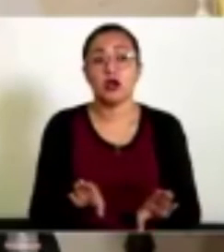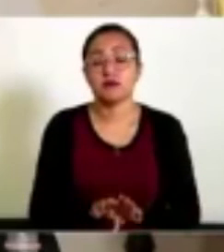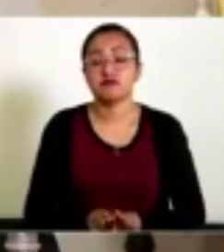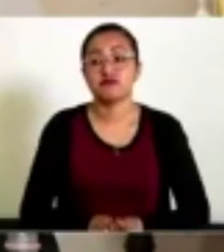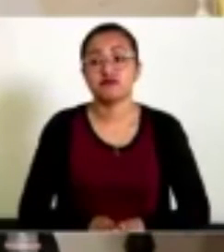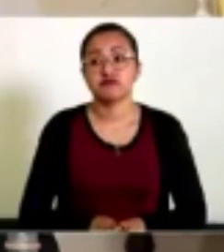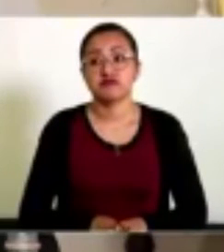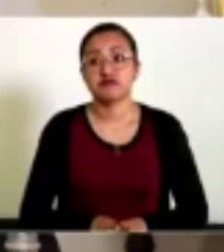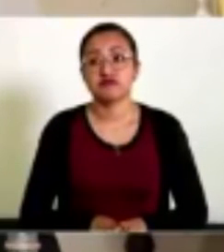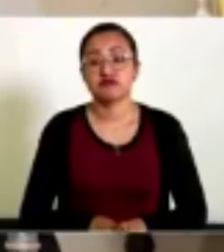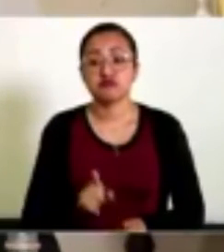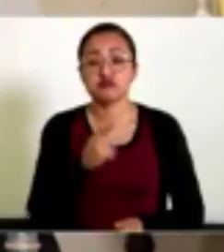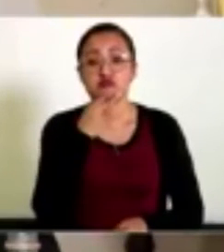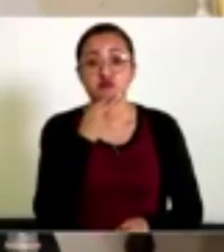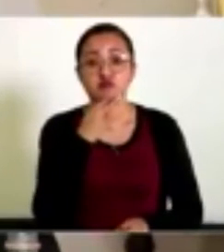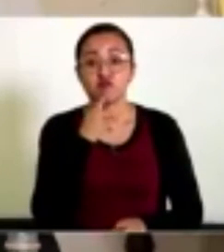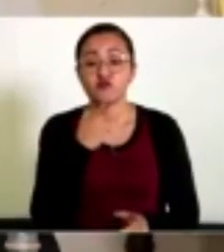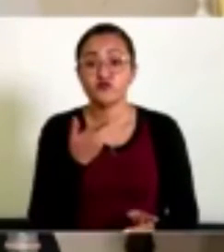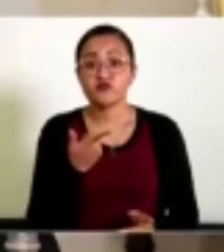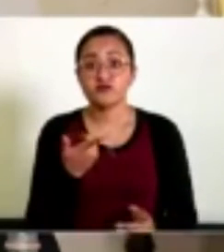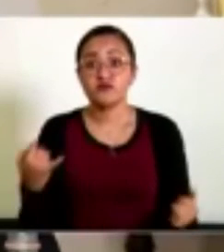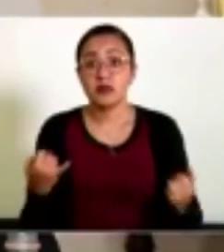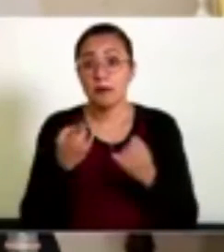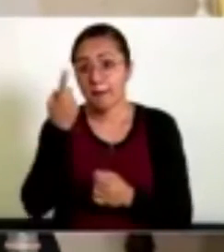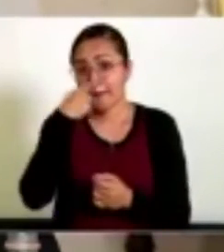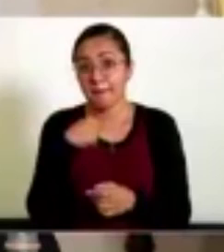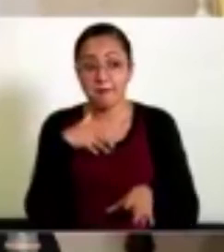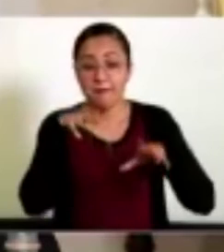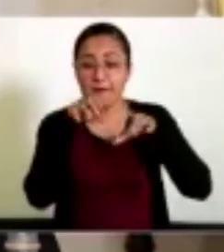utilizan las instituciones para perseguir.